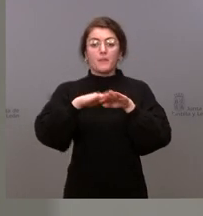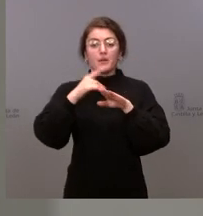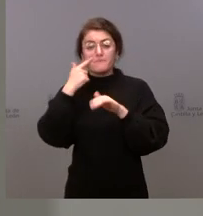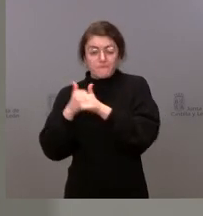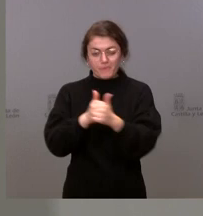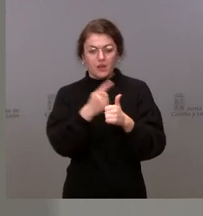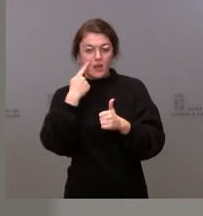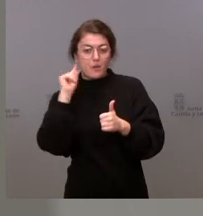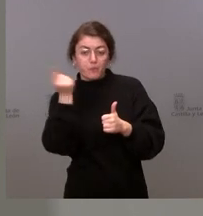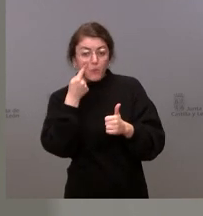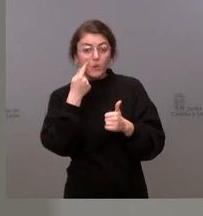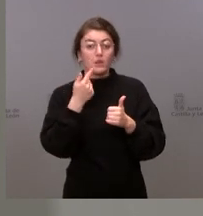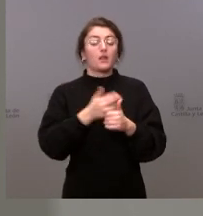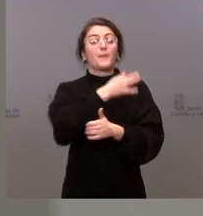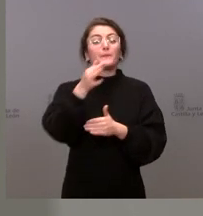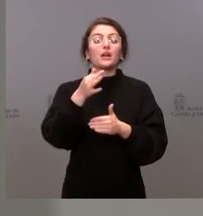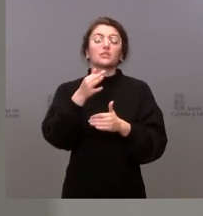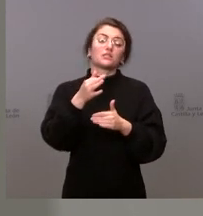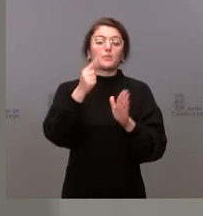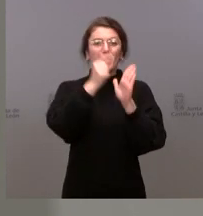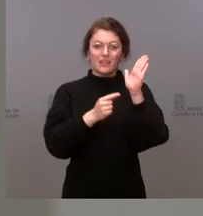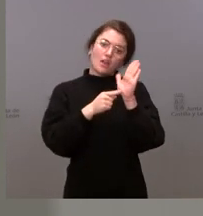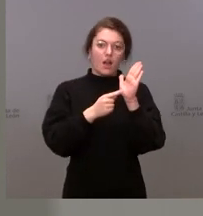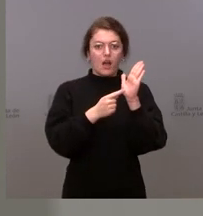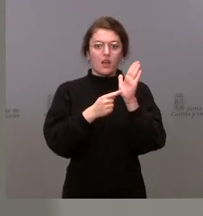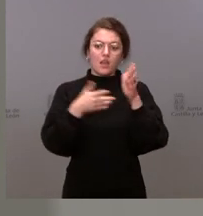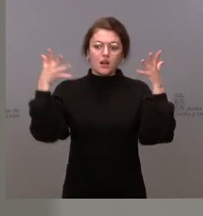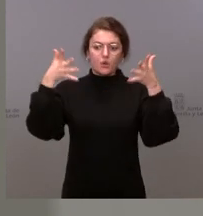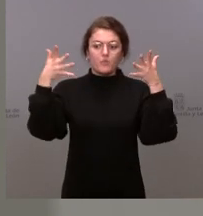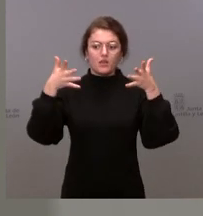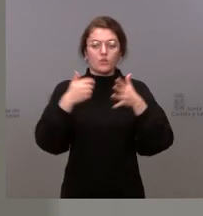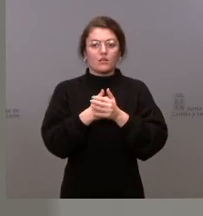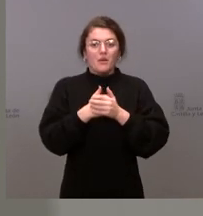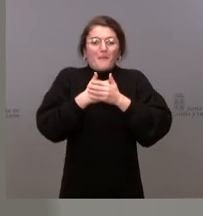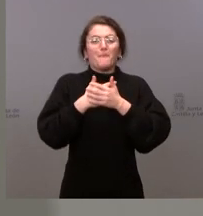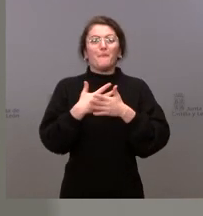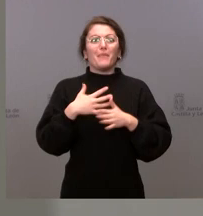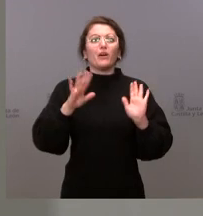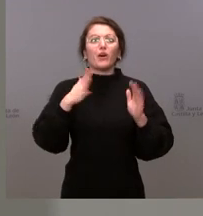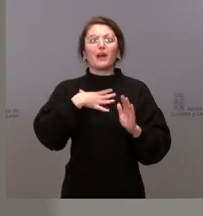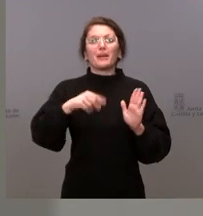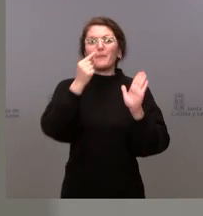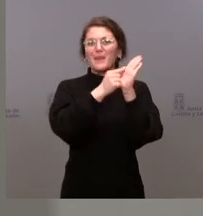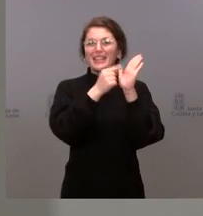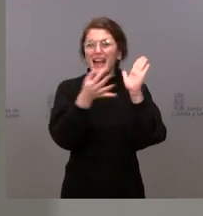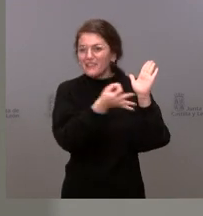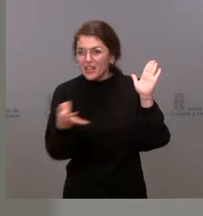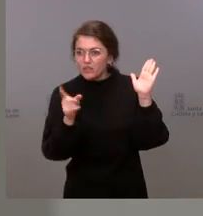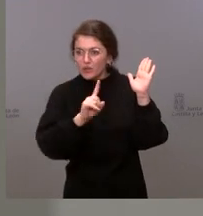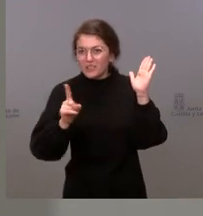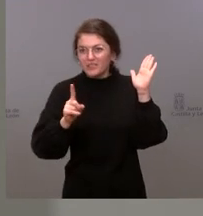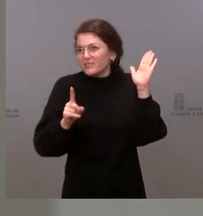también medidas de recomendaciones. Lo que no podemos es tomar medidas que entendamos que no son eficaces. Tomar medidas por tomar medidas